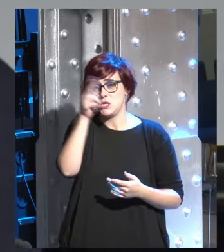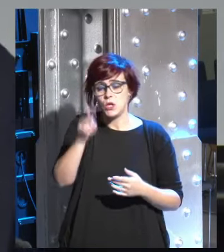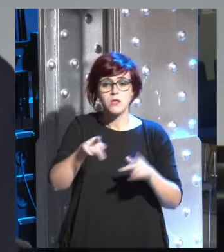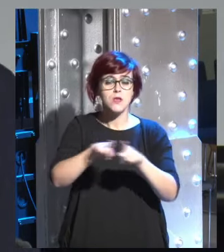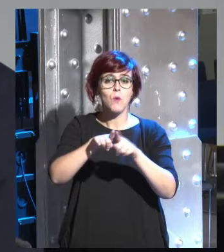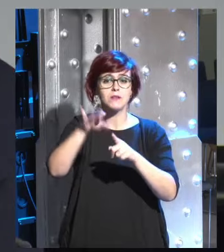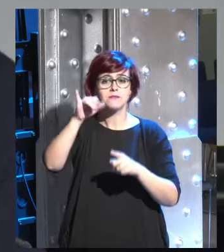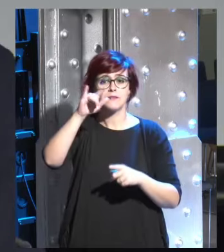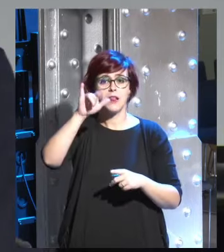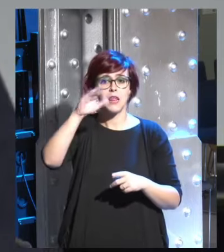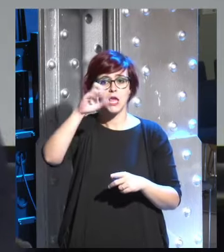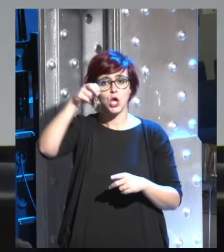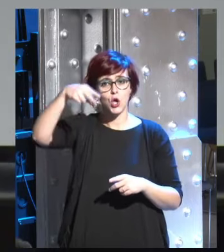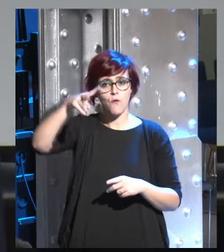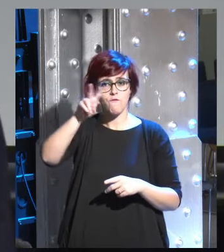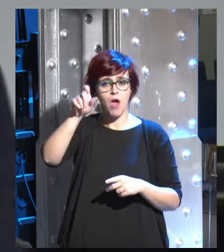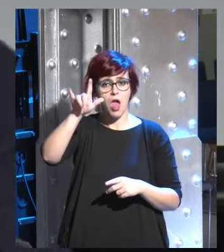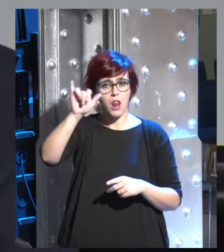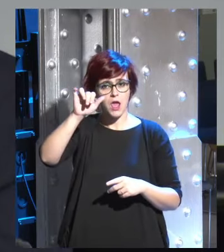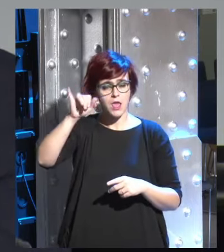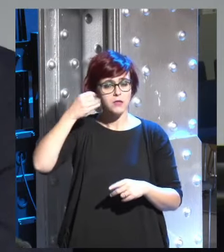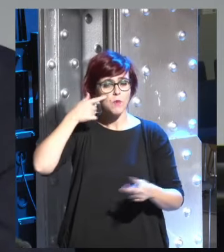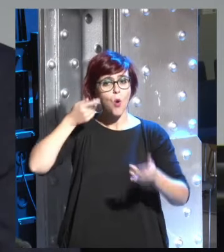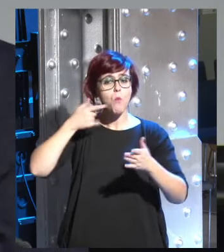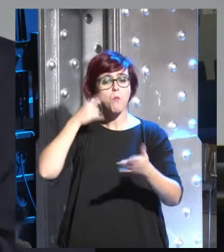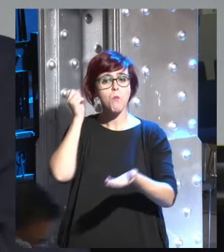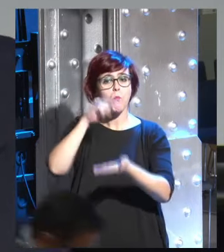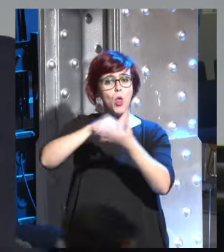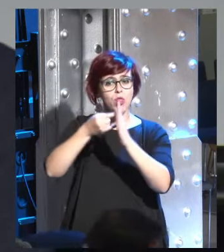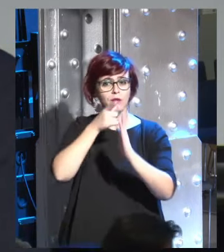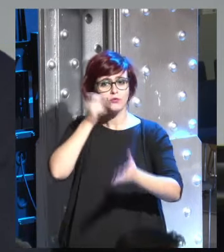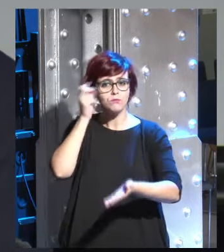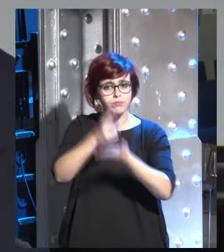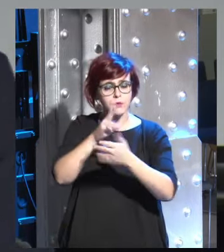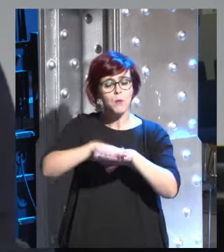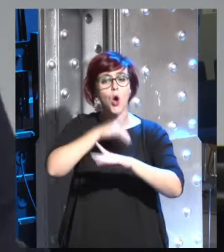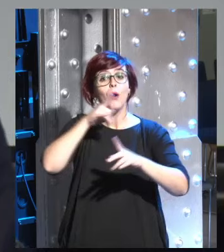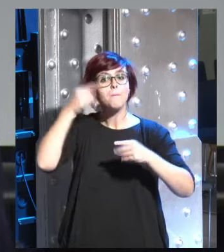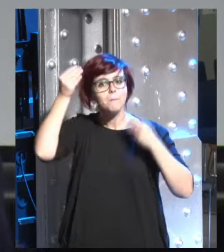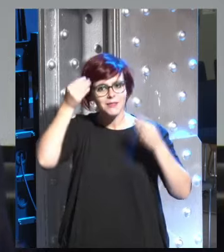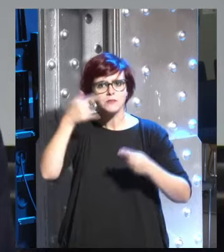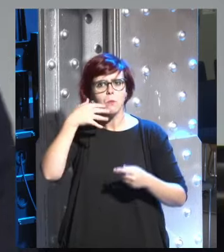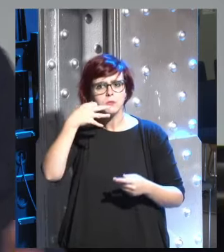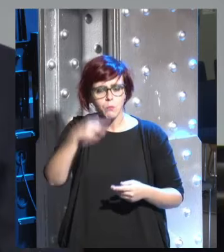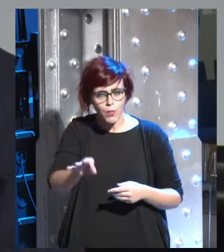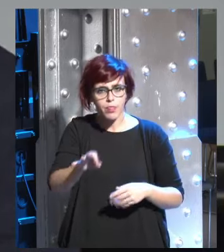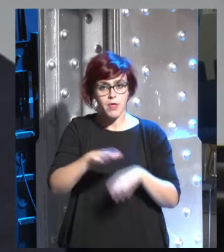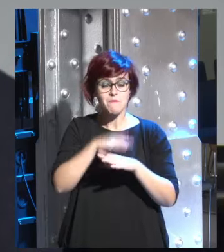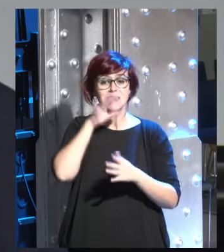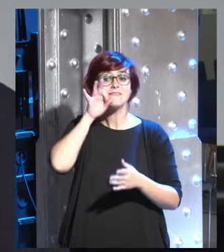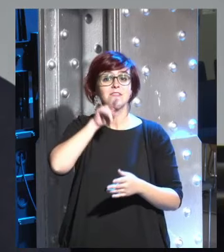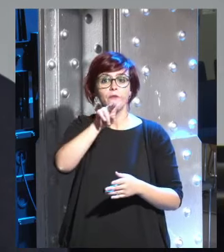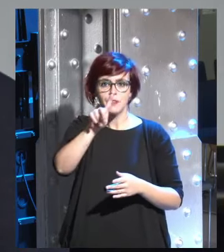como Silicon Valley invirtiendo en proyectos donde se supone que esto es posible que se puede hacer dentro de este siglo en el siglo